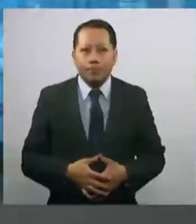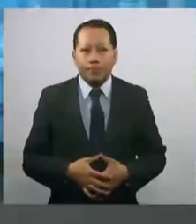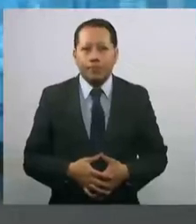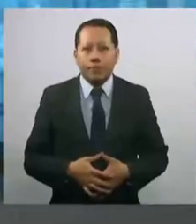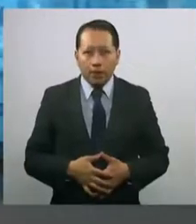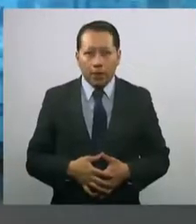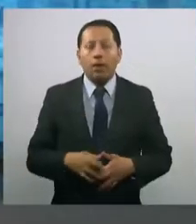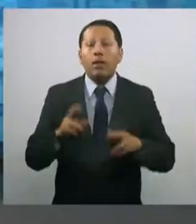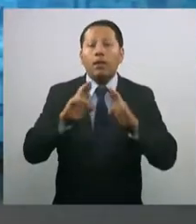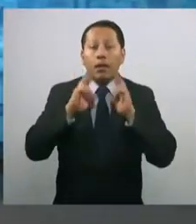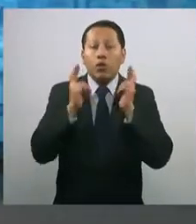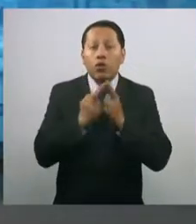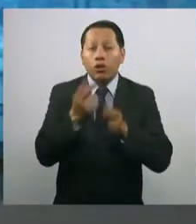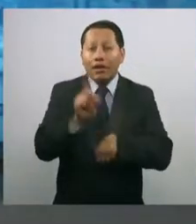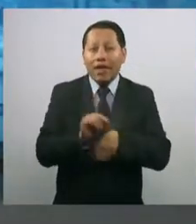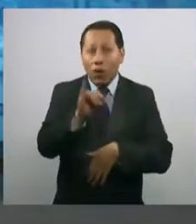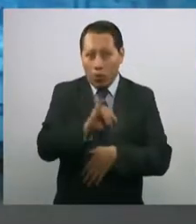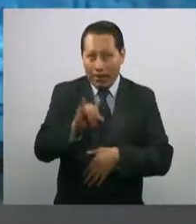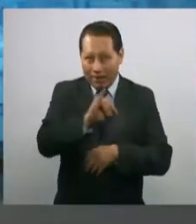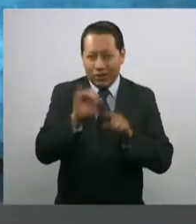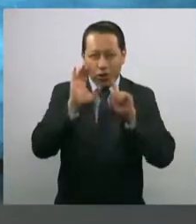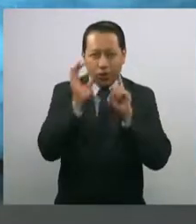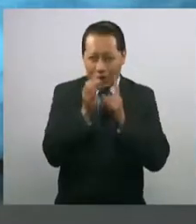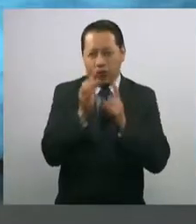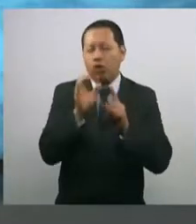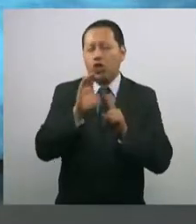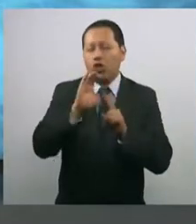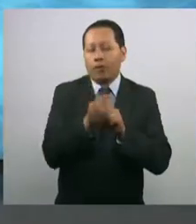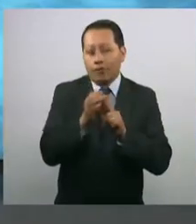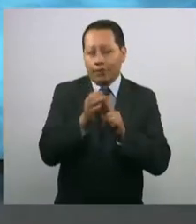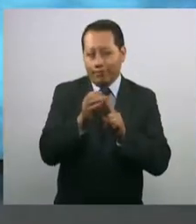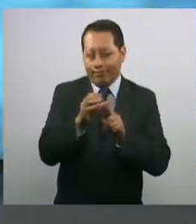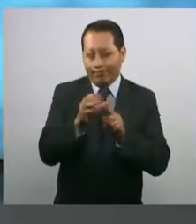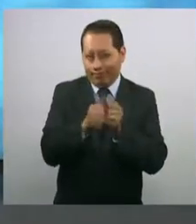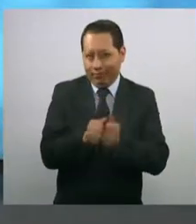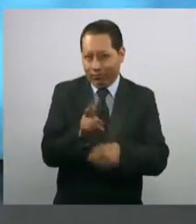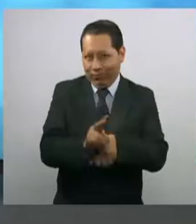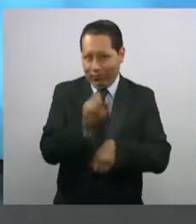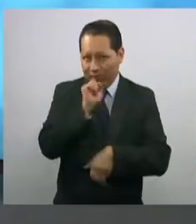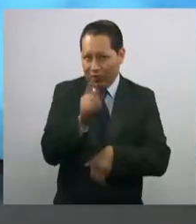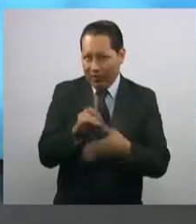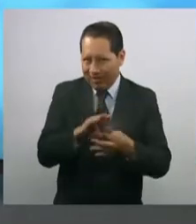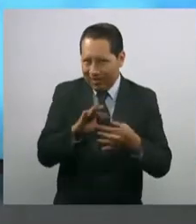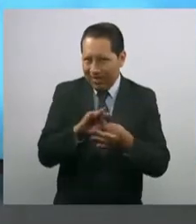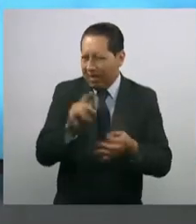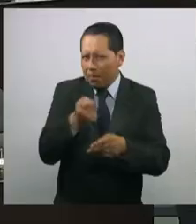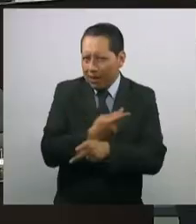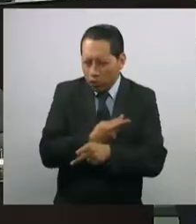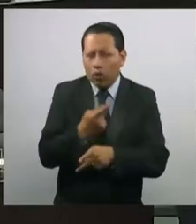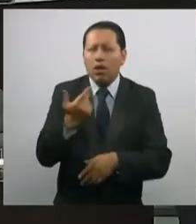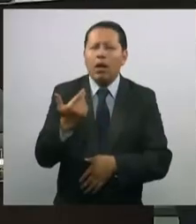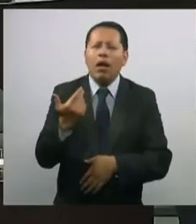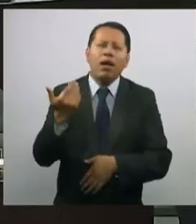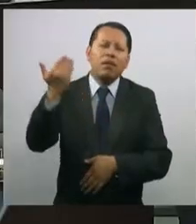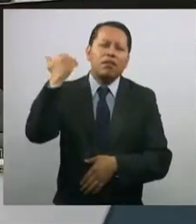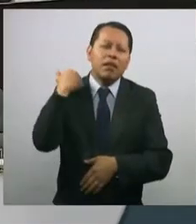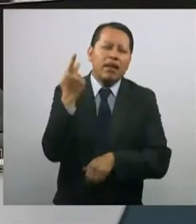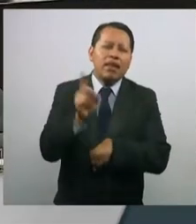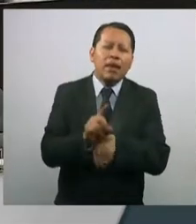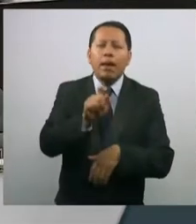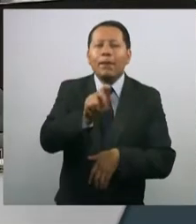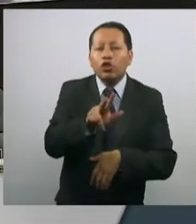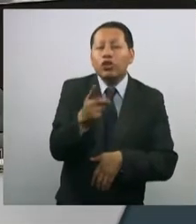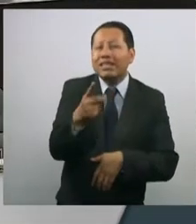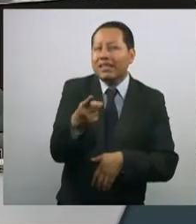Y durante la sesión de este jueves de la Comisión Permanente, las y los legisladores se refirieron al apagón ocurrido el pasado día, 28 de